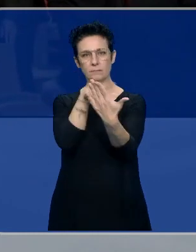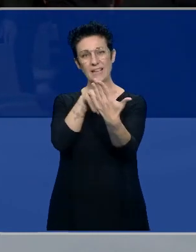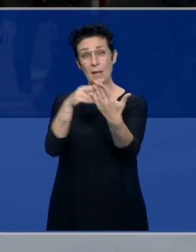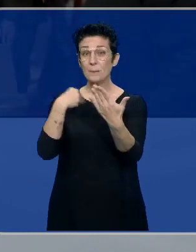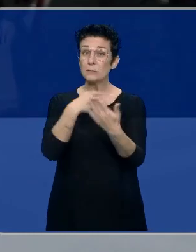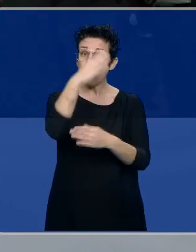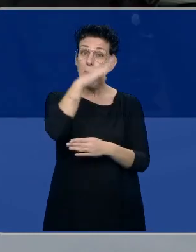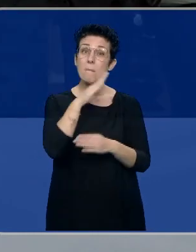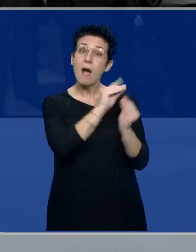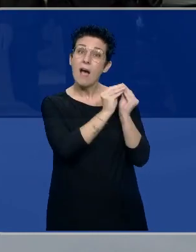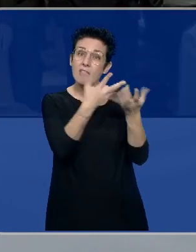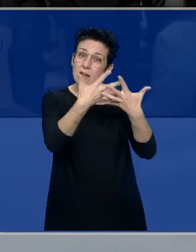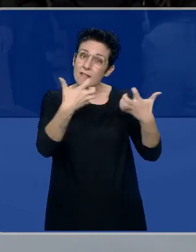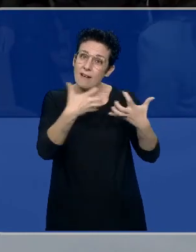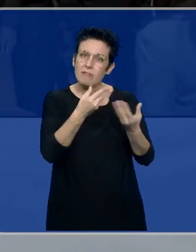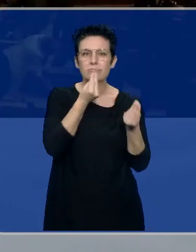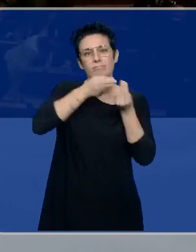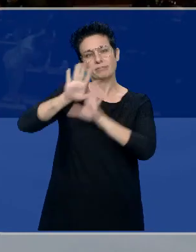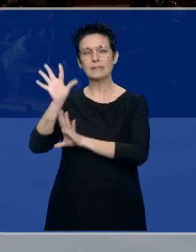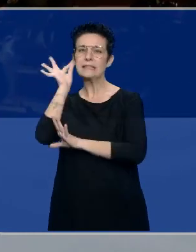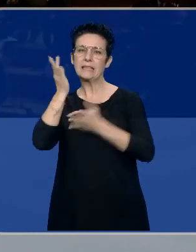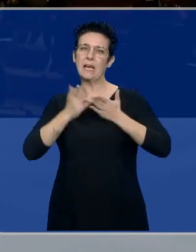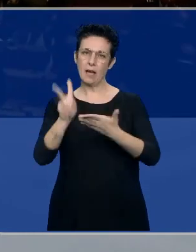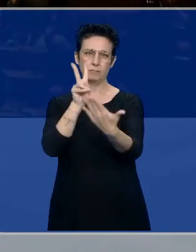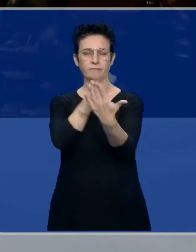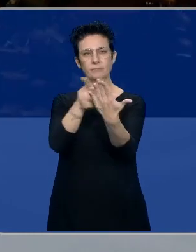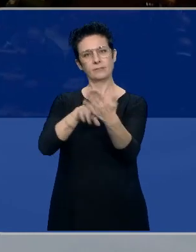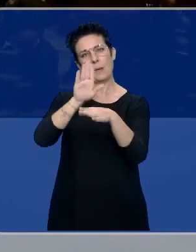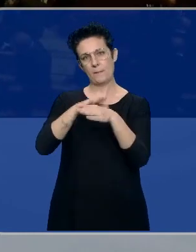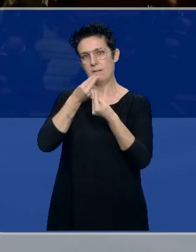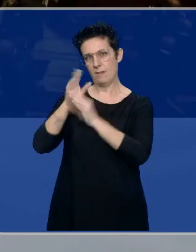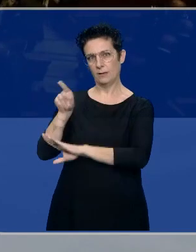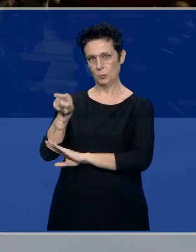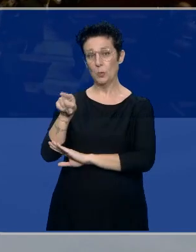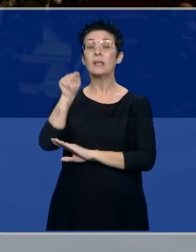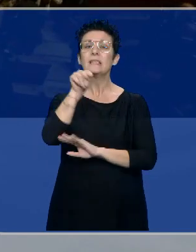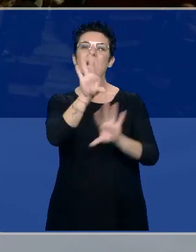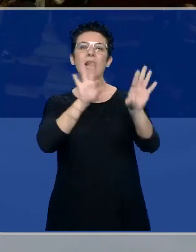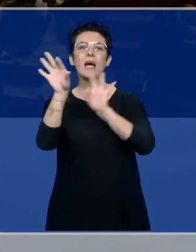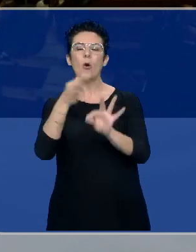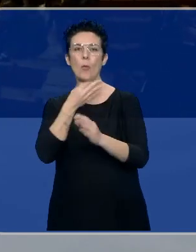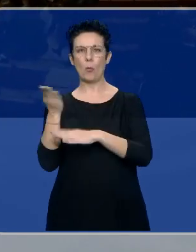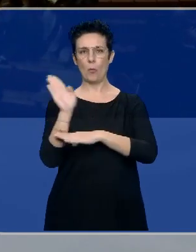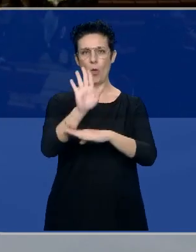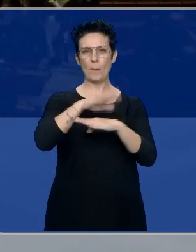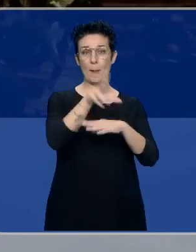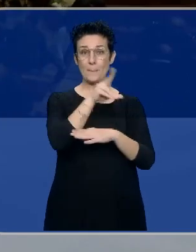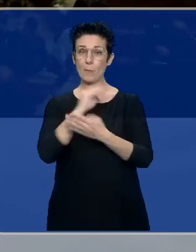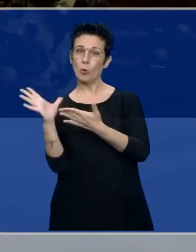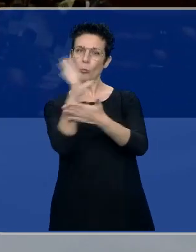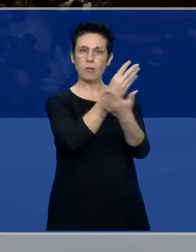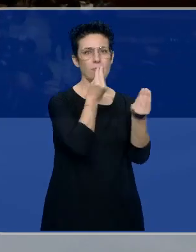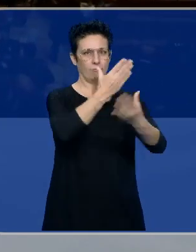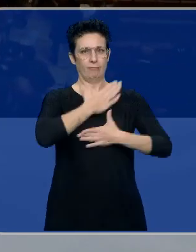Drago dejó escrito, porque le corresponde así a este premio de las letras, que se erige como portavoz de todos los galardonados de cada